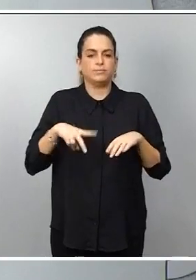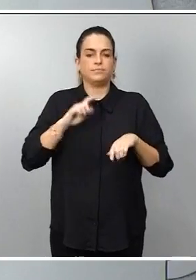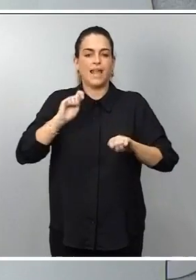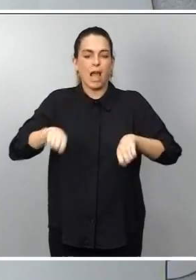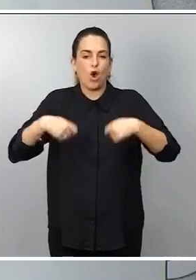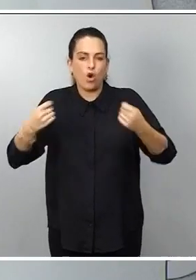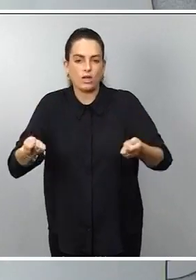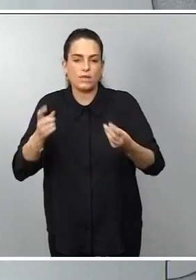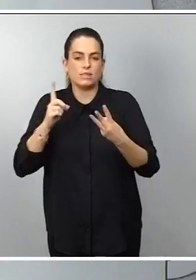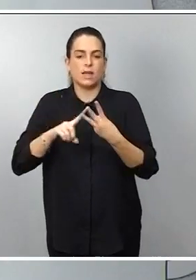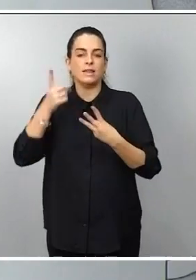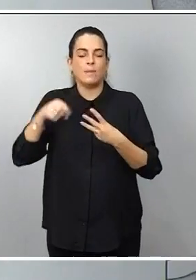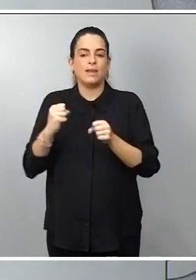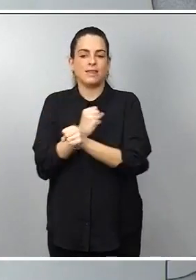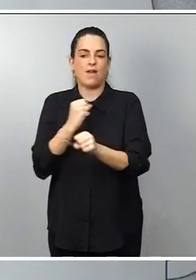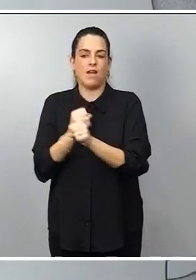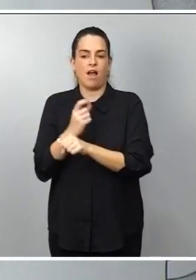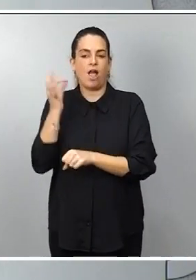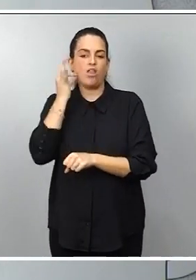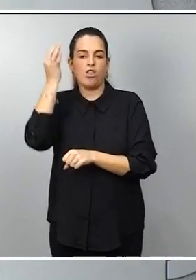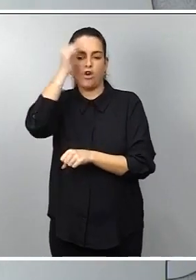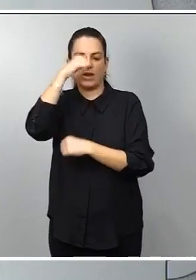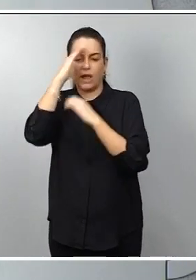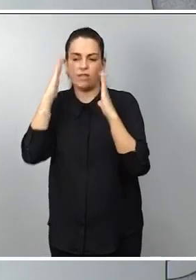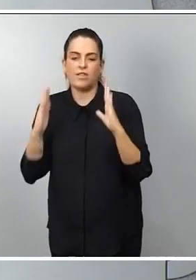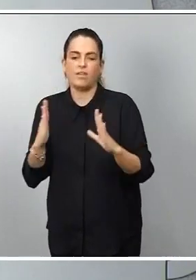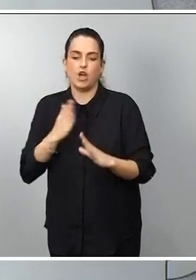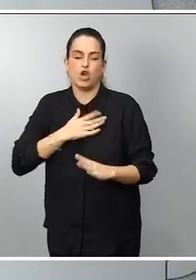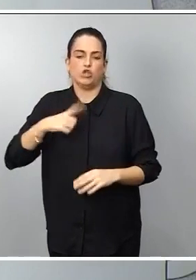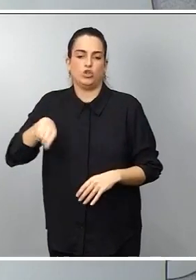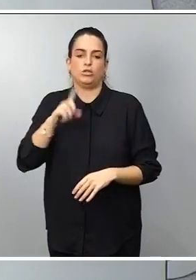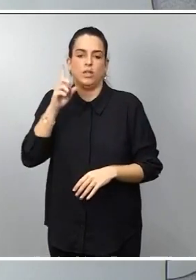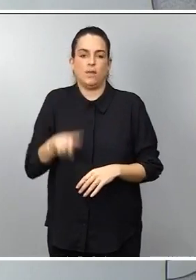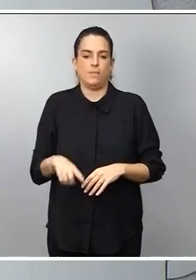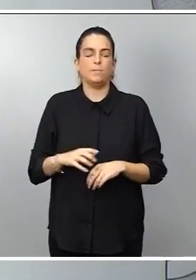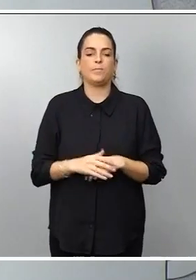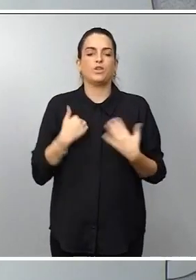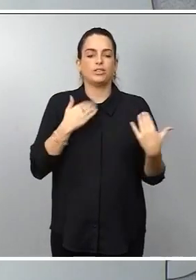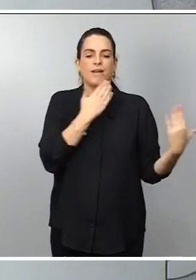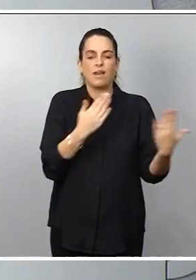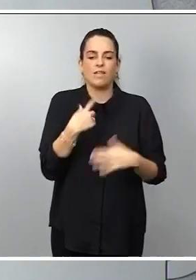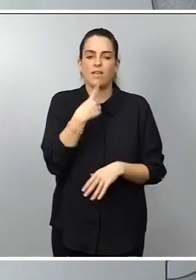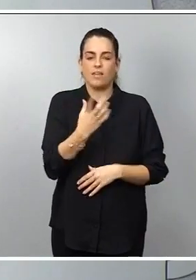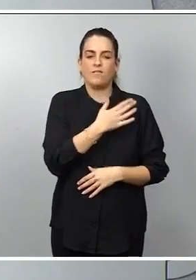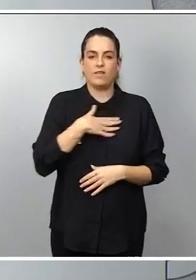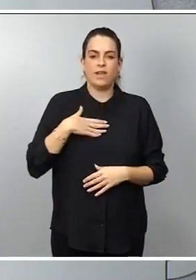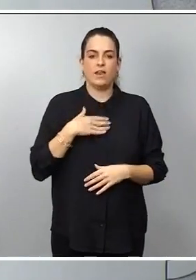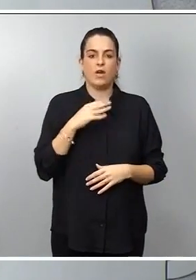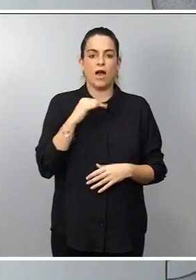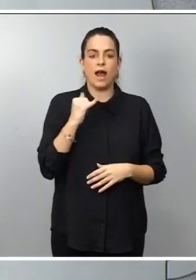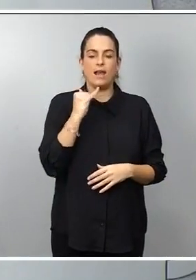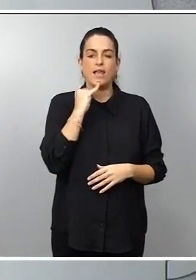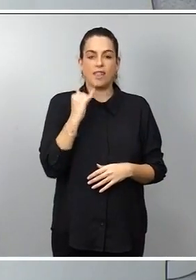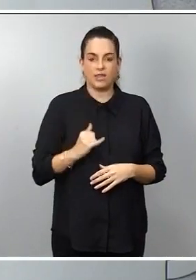de los trabajadores y las trabajadoras también hoy de la cultura. Quiero darle las gracias a Miquel Iceta y al ministro